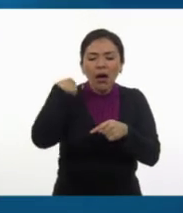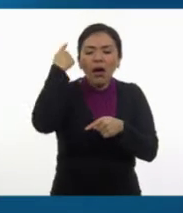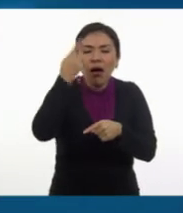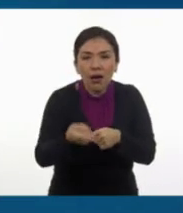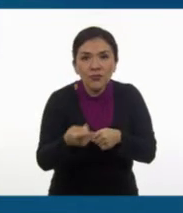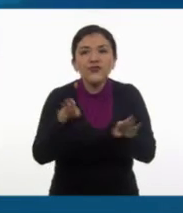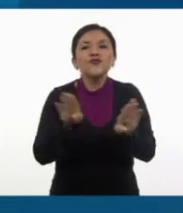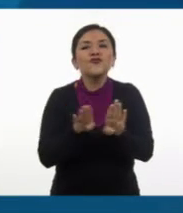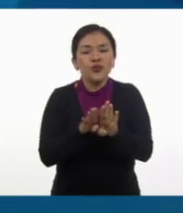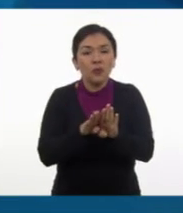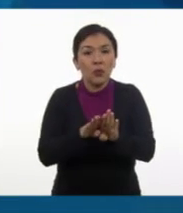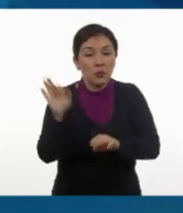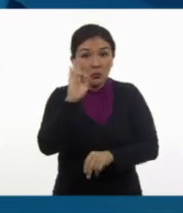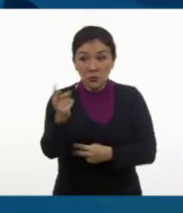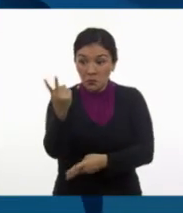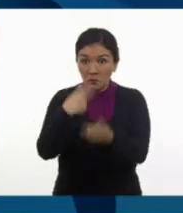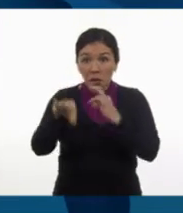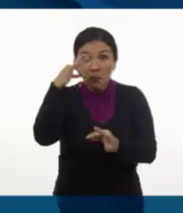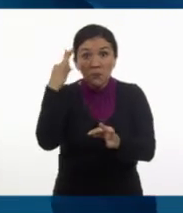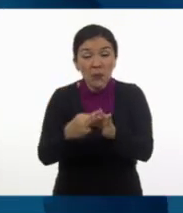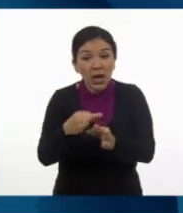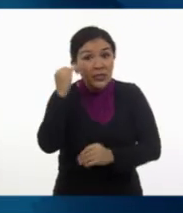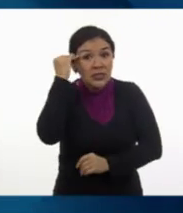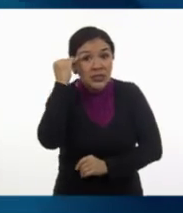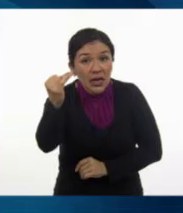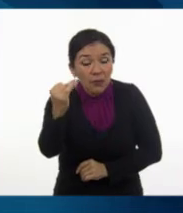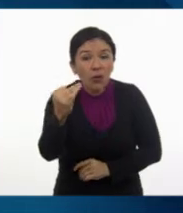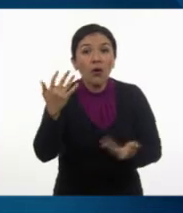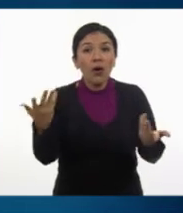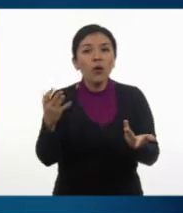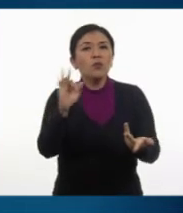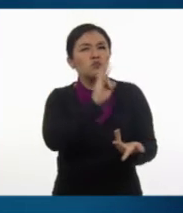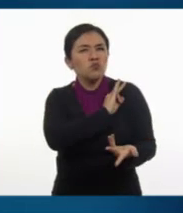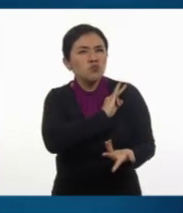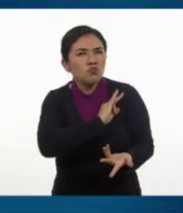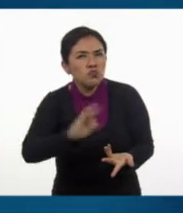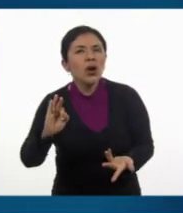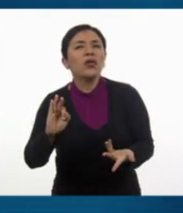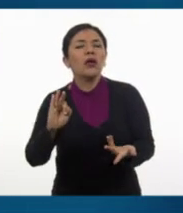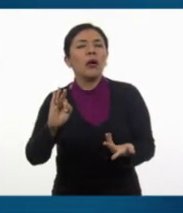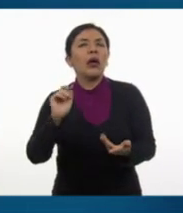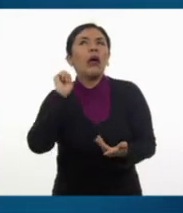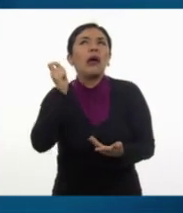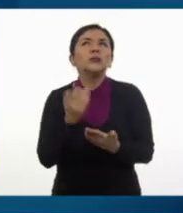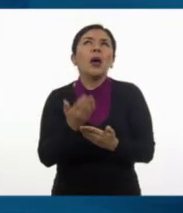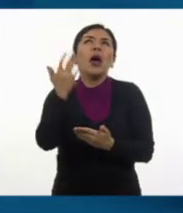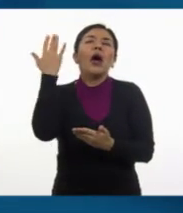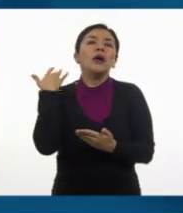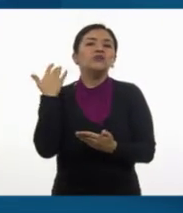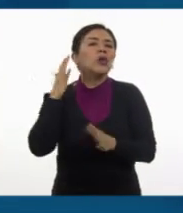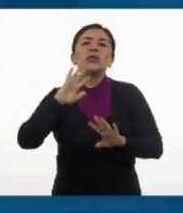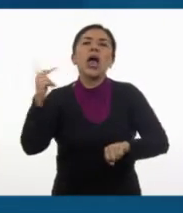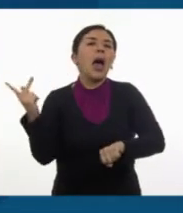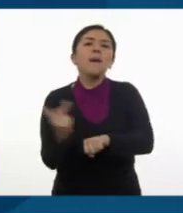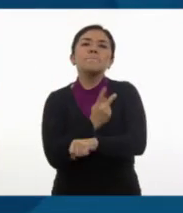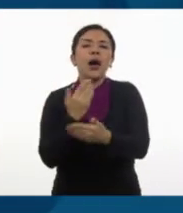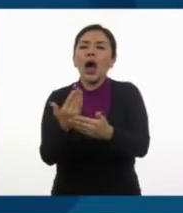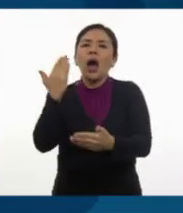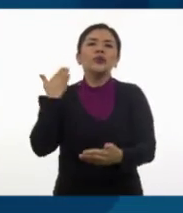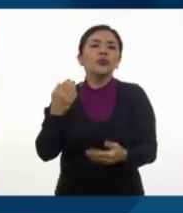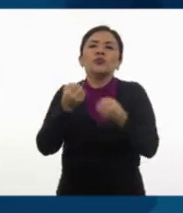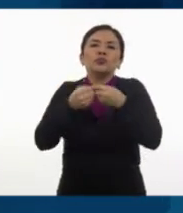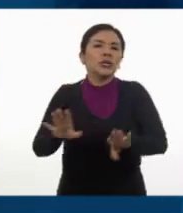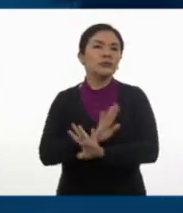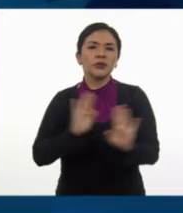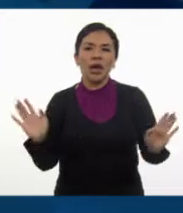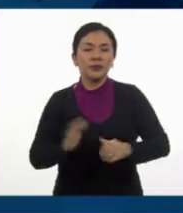Cuando llega el tiempo en el que se podría, ha pasado el tiempo en el que se pudo.